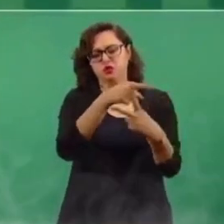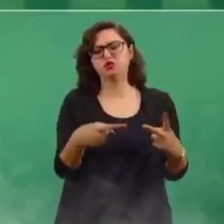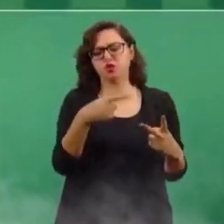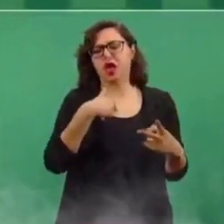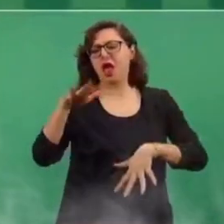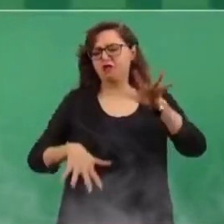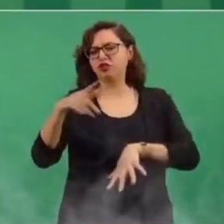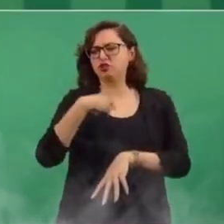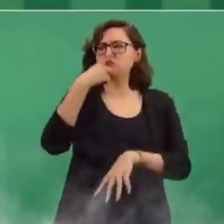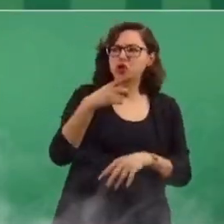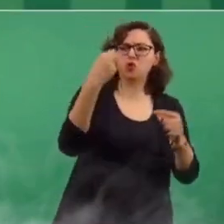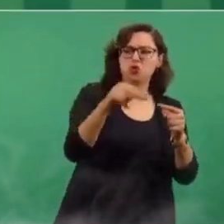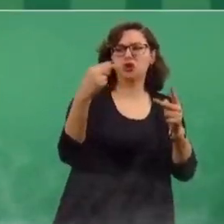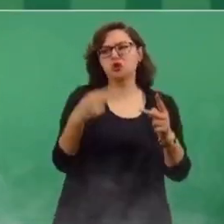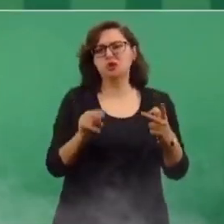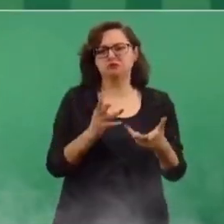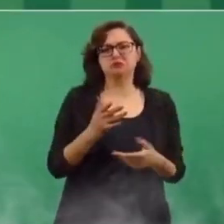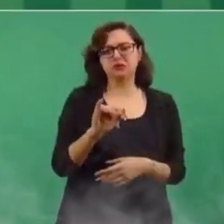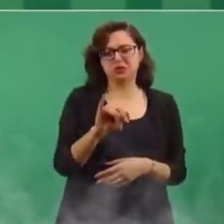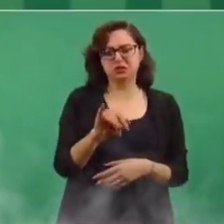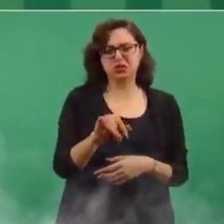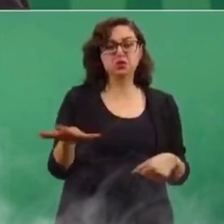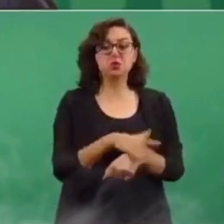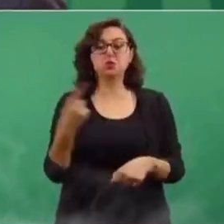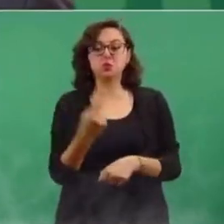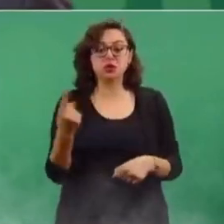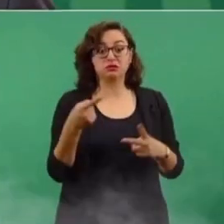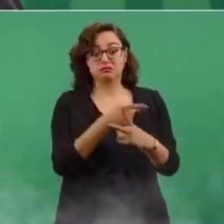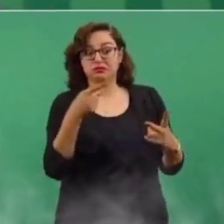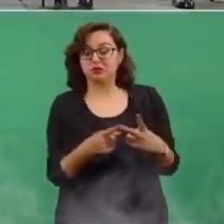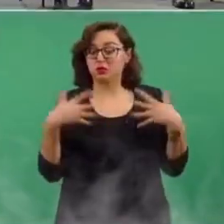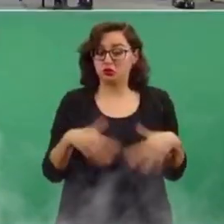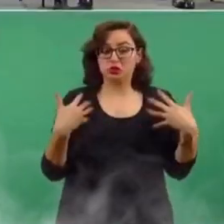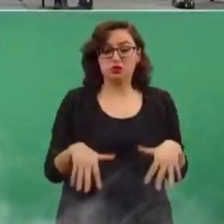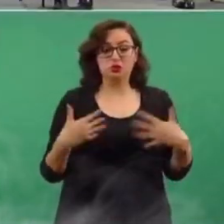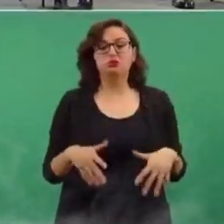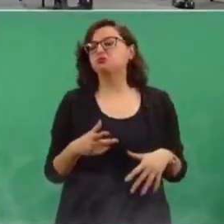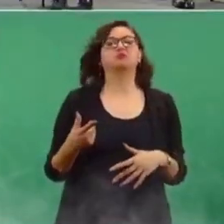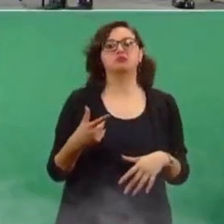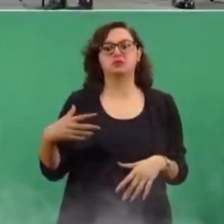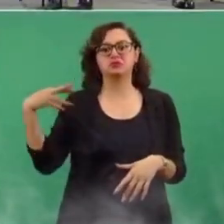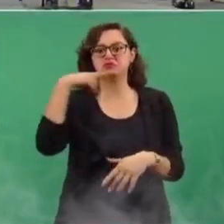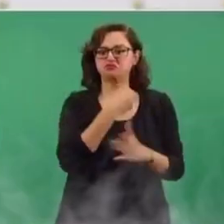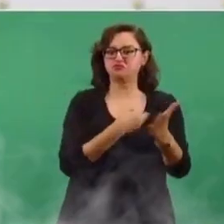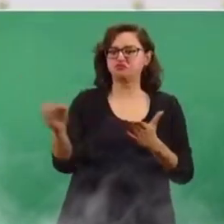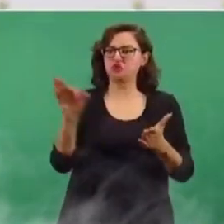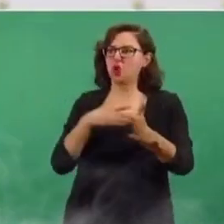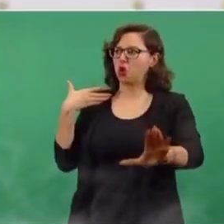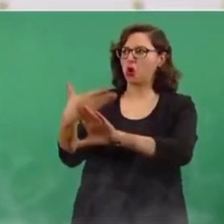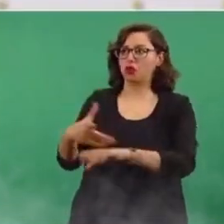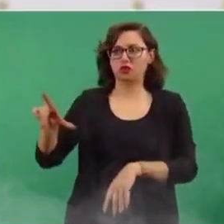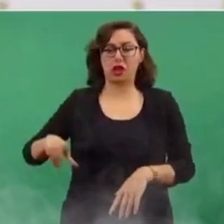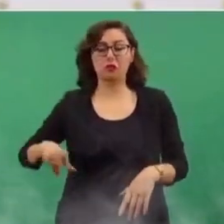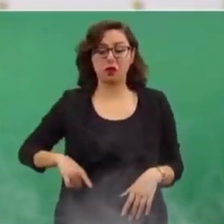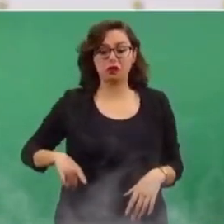muy tenaces críticos nuestros.